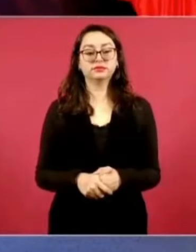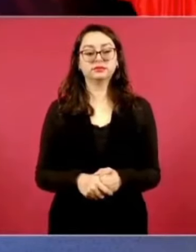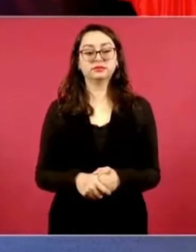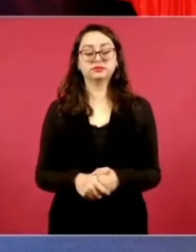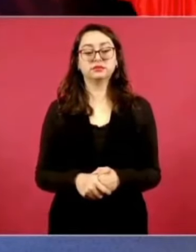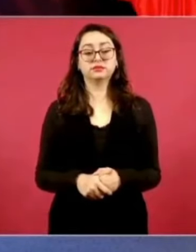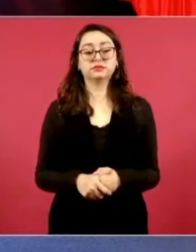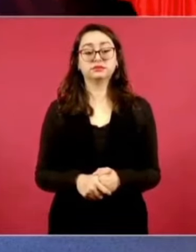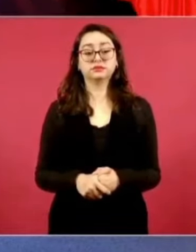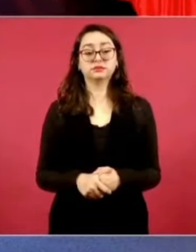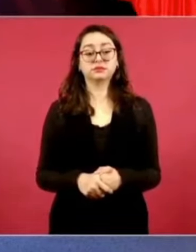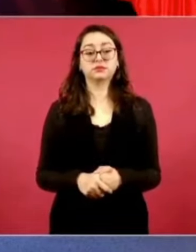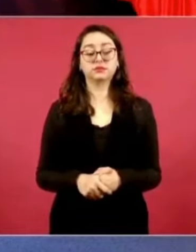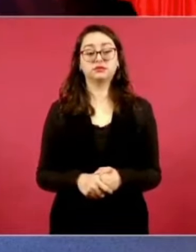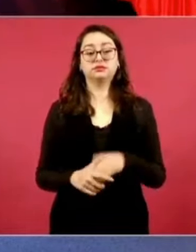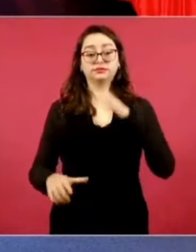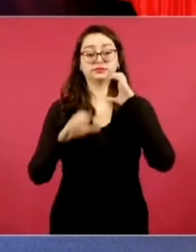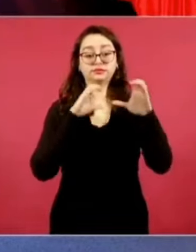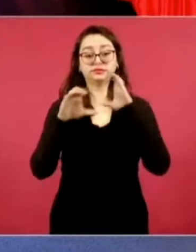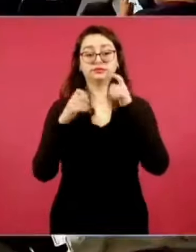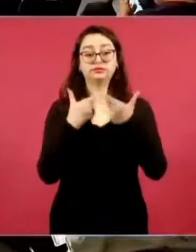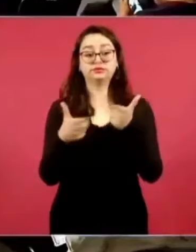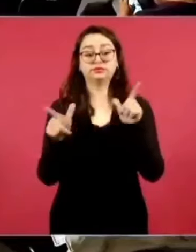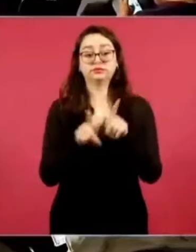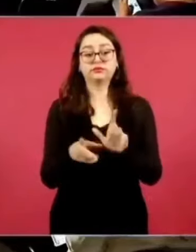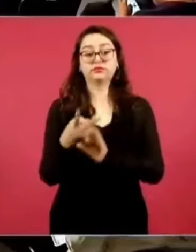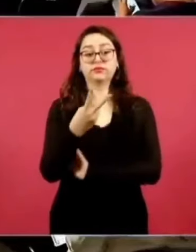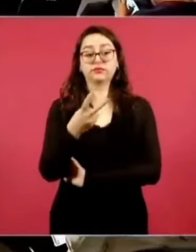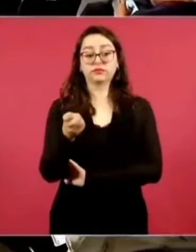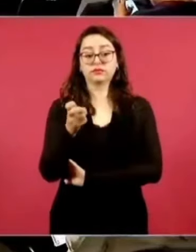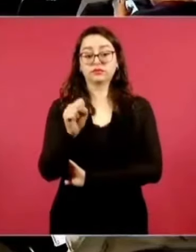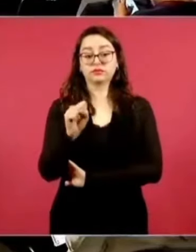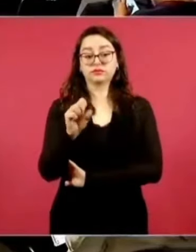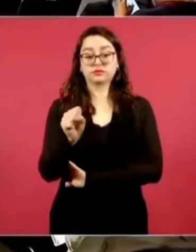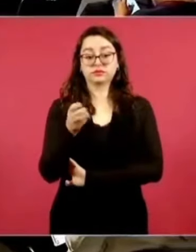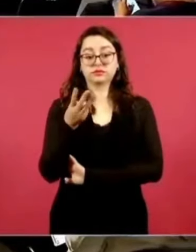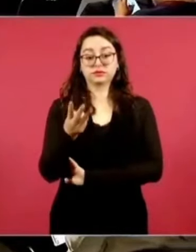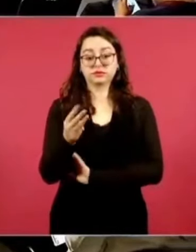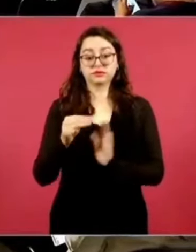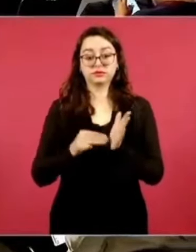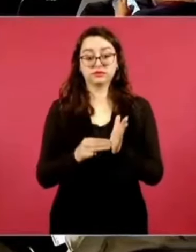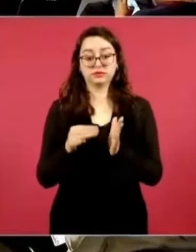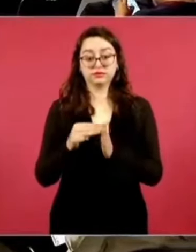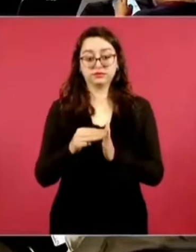Comunicación Grupo, doscientos sesenta y tres millones.